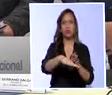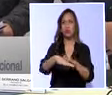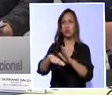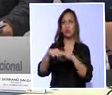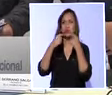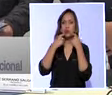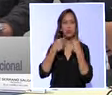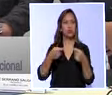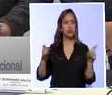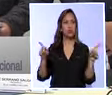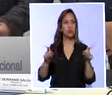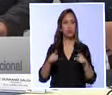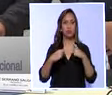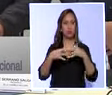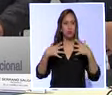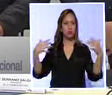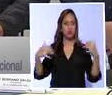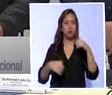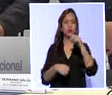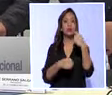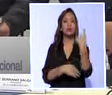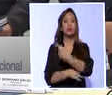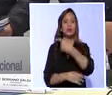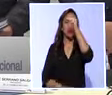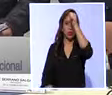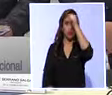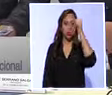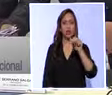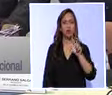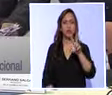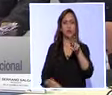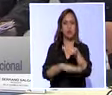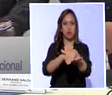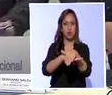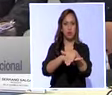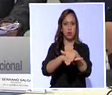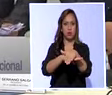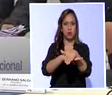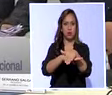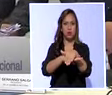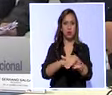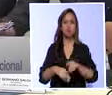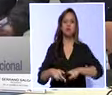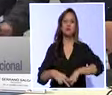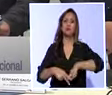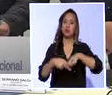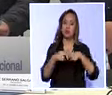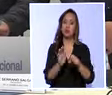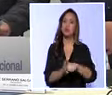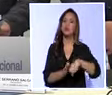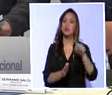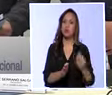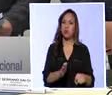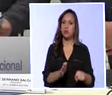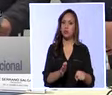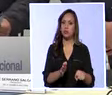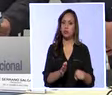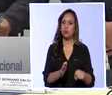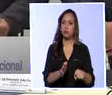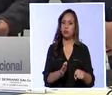al Pleno de la Asamblea para el día domingo a las 3 de la tarde para que se lleve a cabo el juicio político